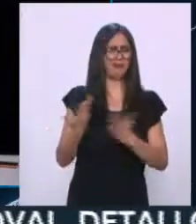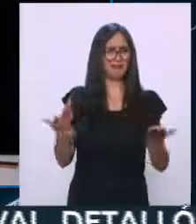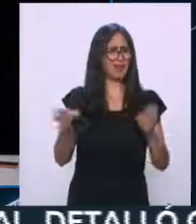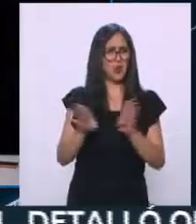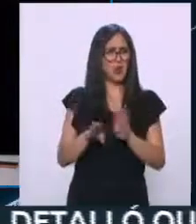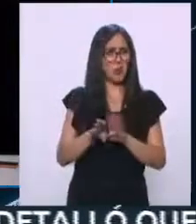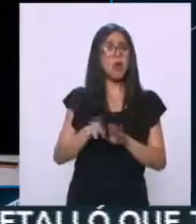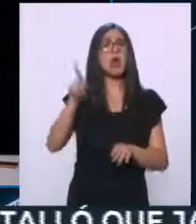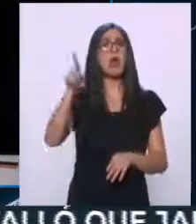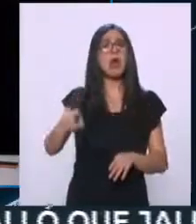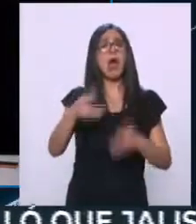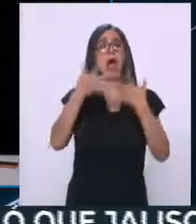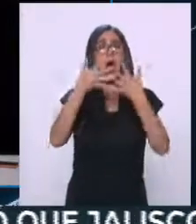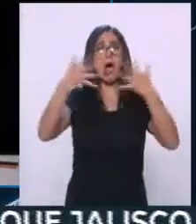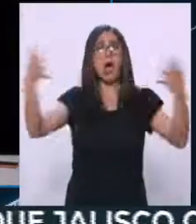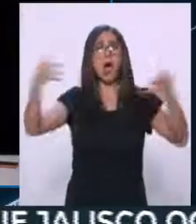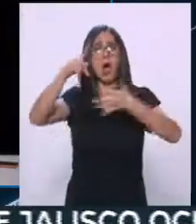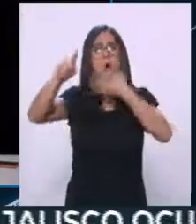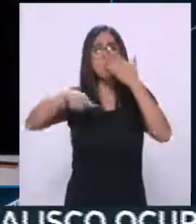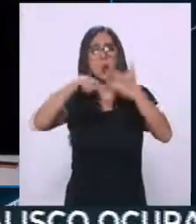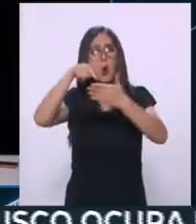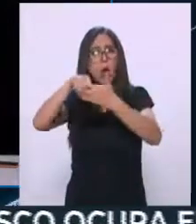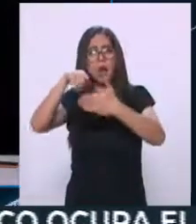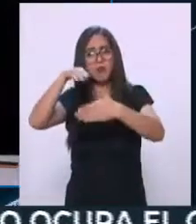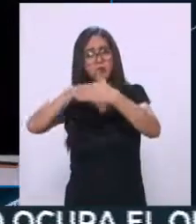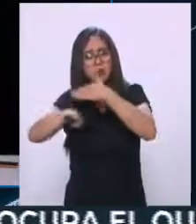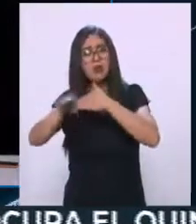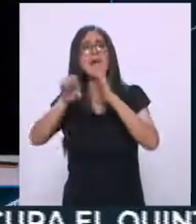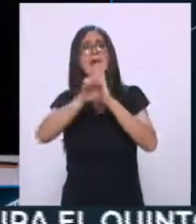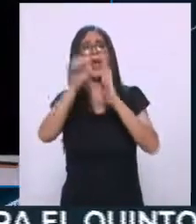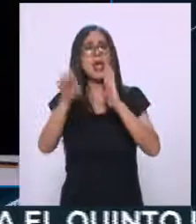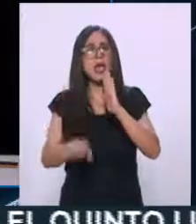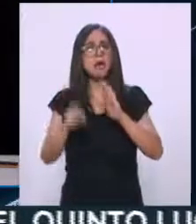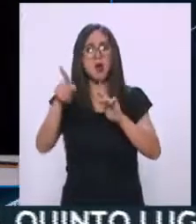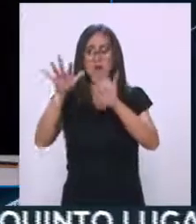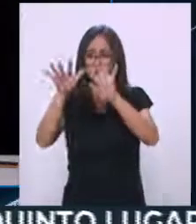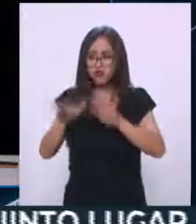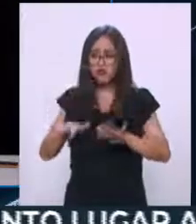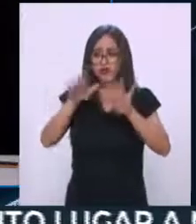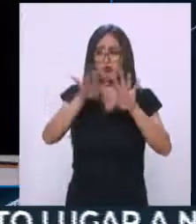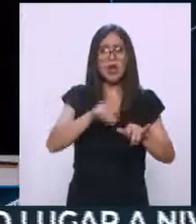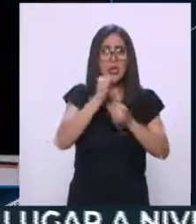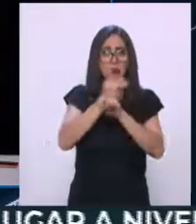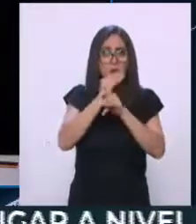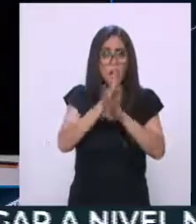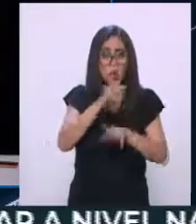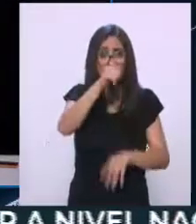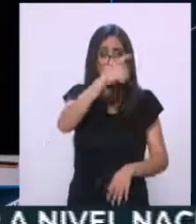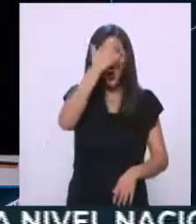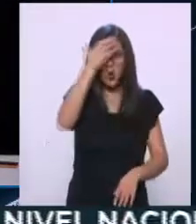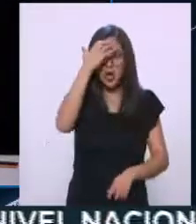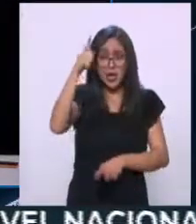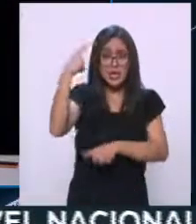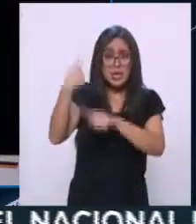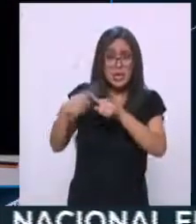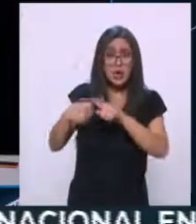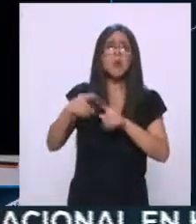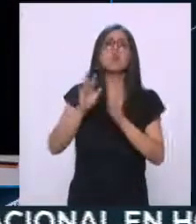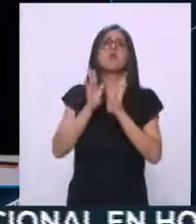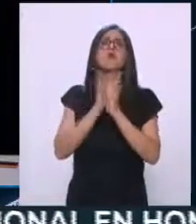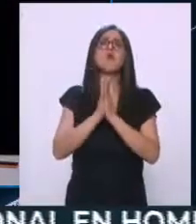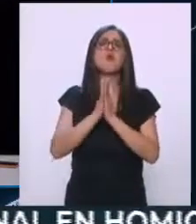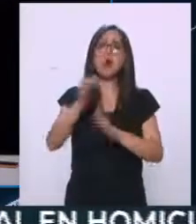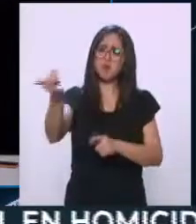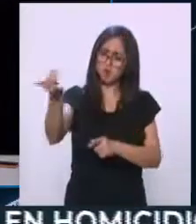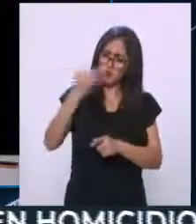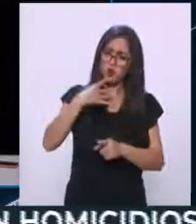un otro call center y si la gente que nos está viendo tiene datos, la gente que trabaja ahí, que por favor los comparta al correo electrónico que ya